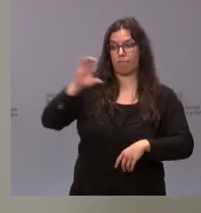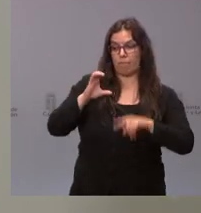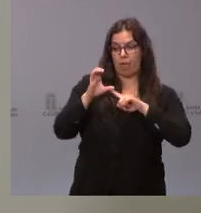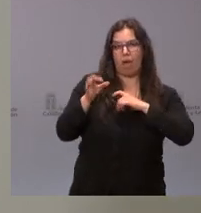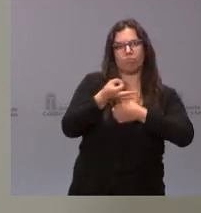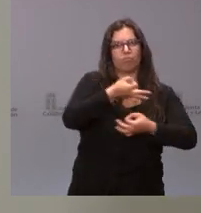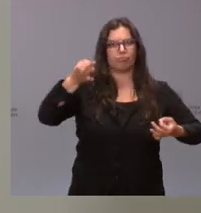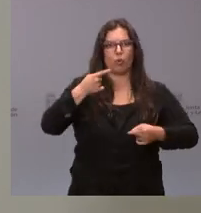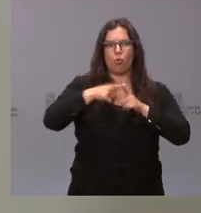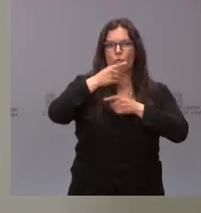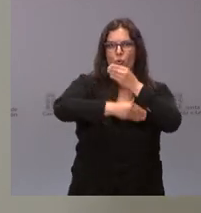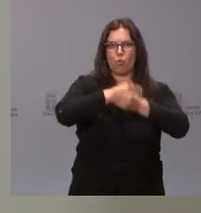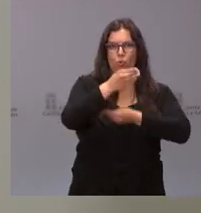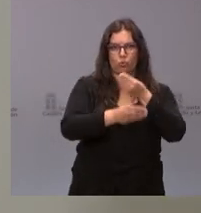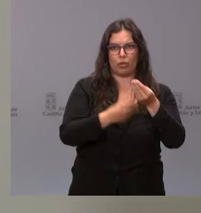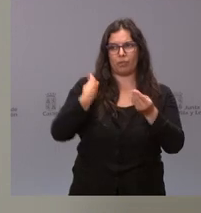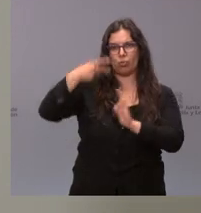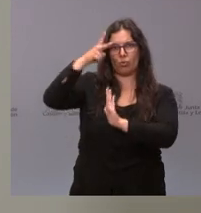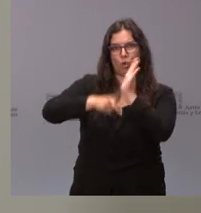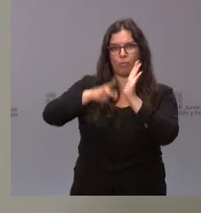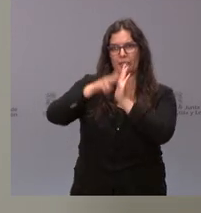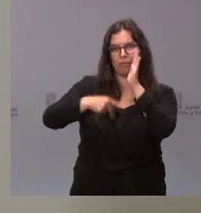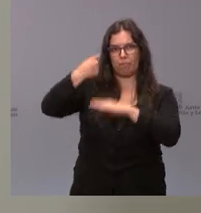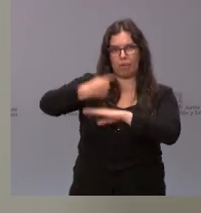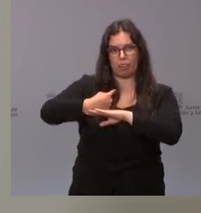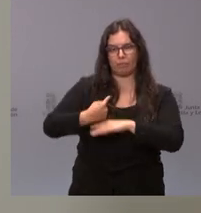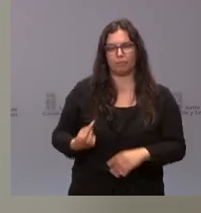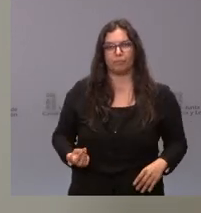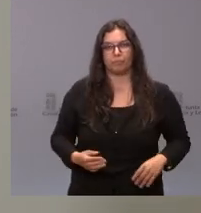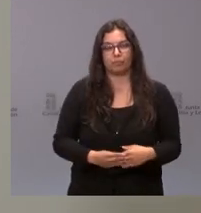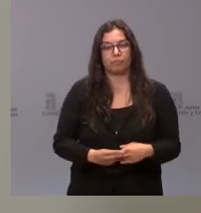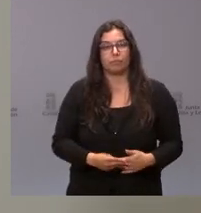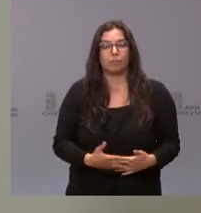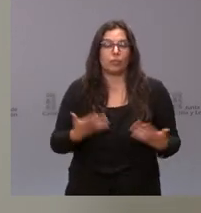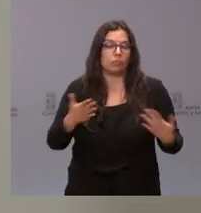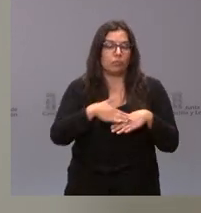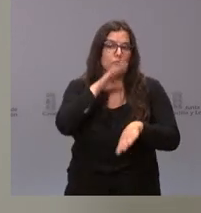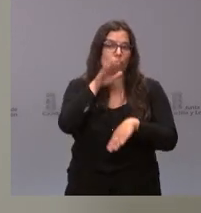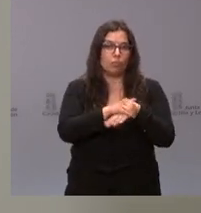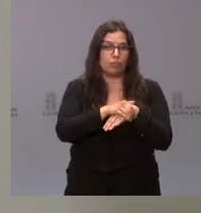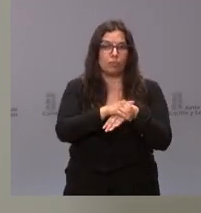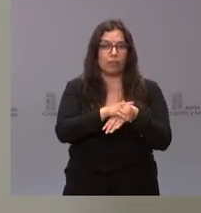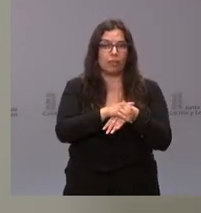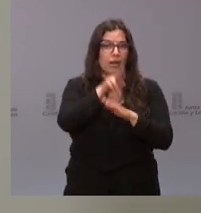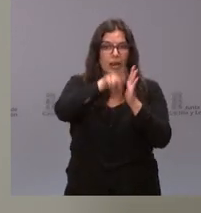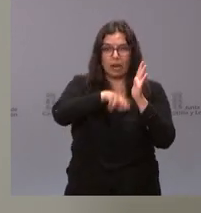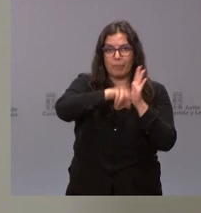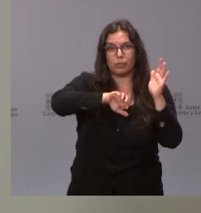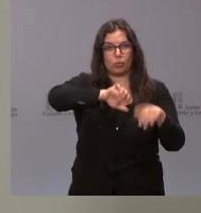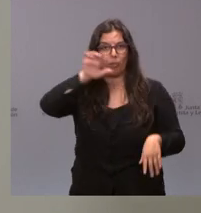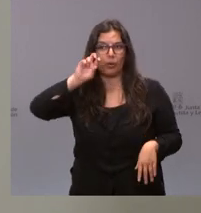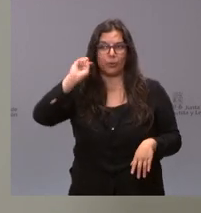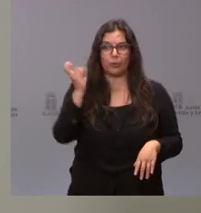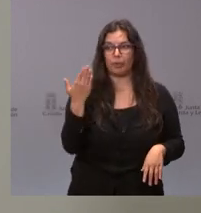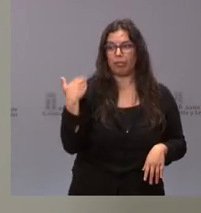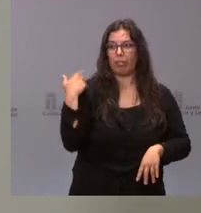europeos, acorde a la normativa aplicable y, por tanto, el cumplimiento de los reglamentos europeos que fueron